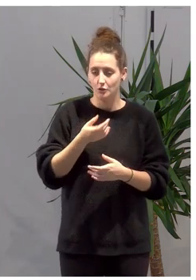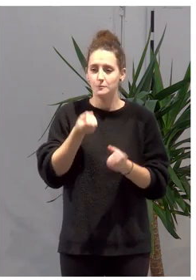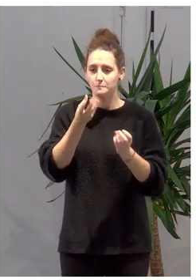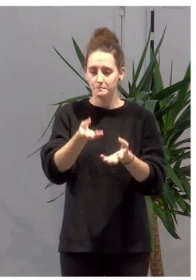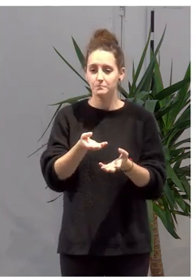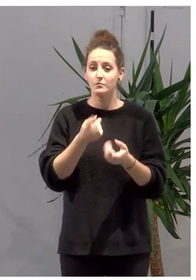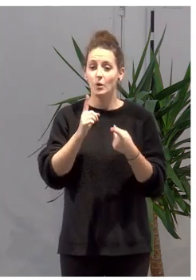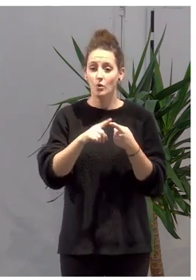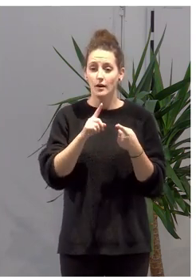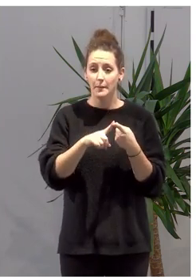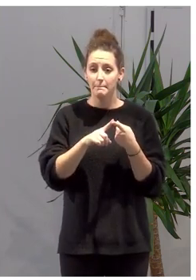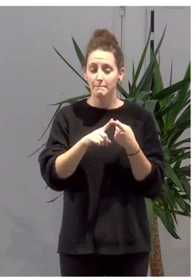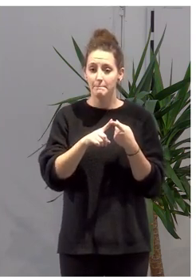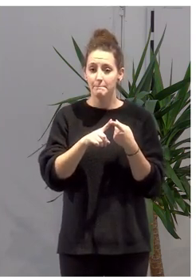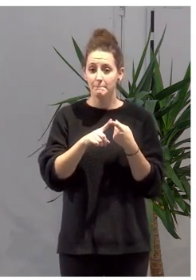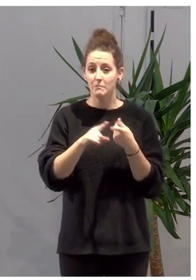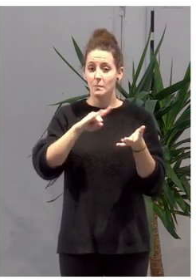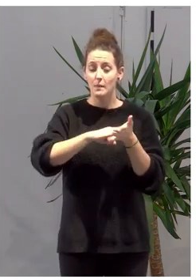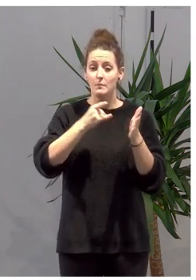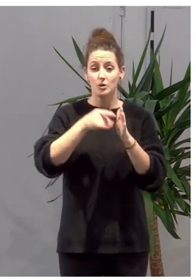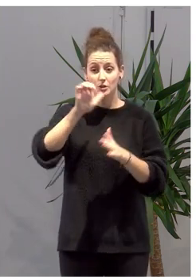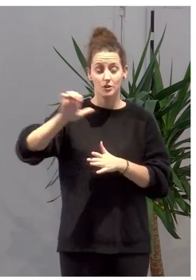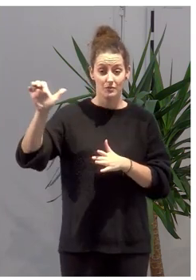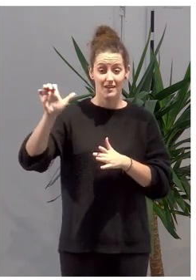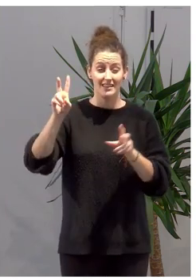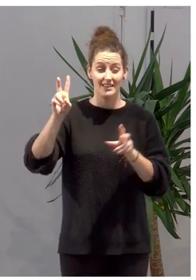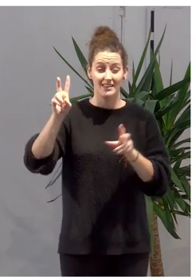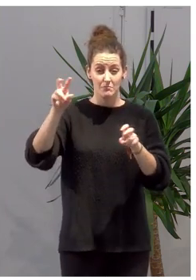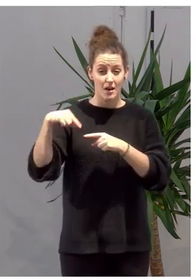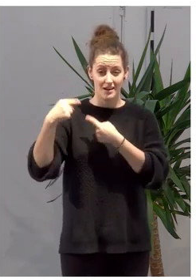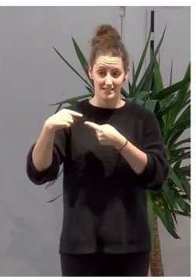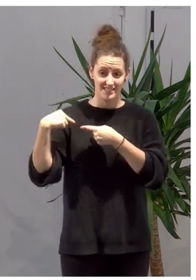de los proyectos europeos del Next Generation.